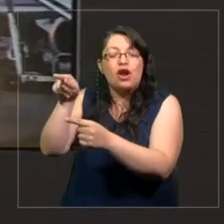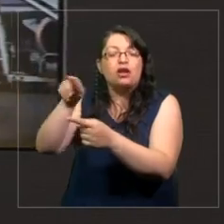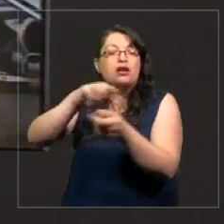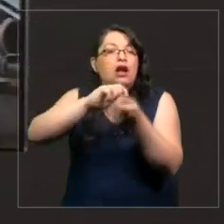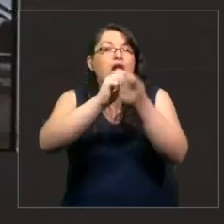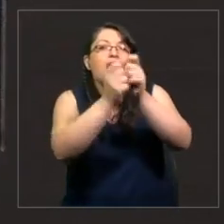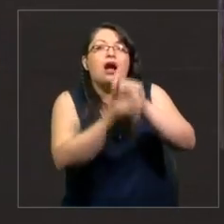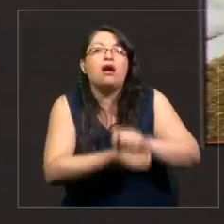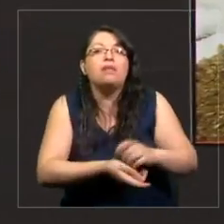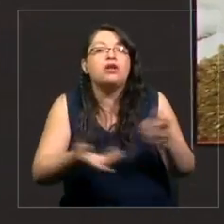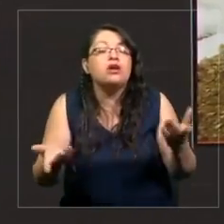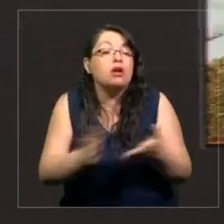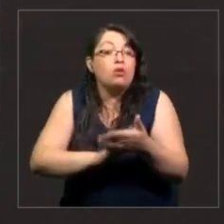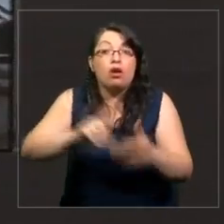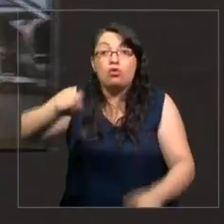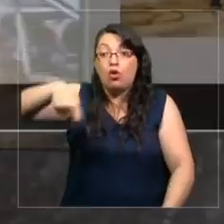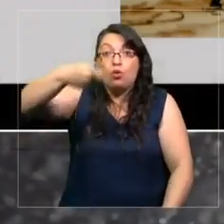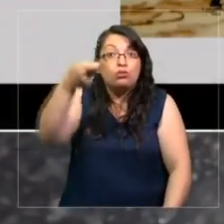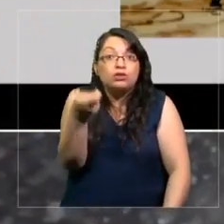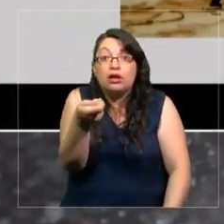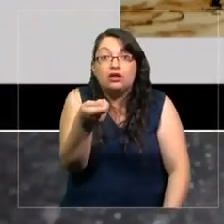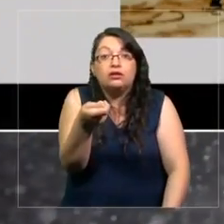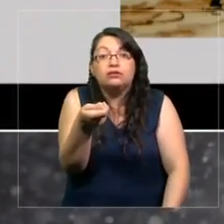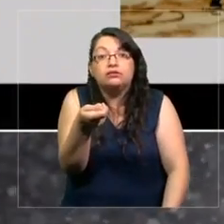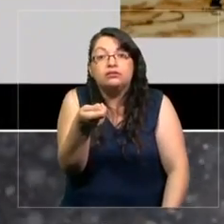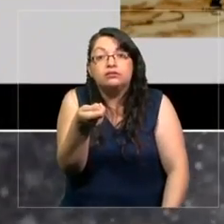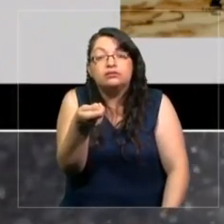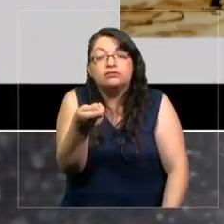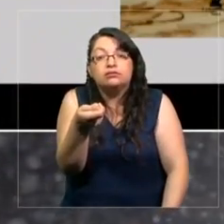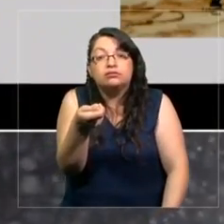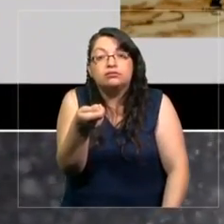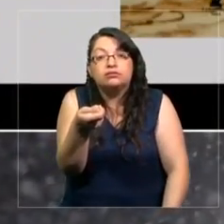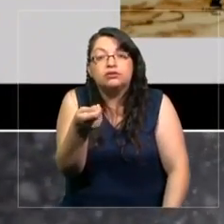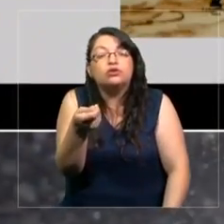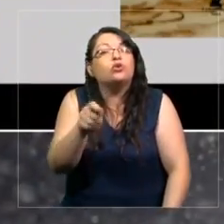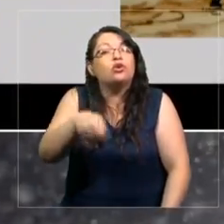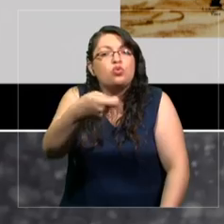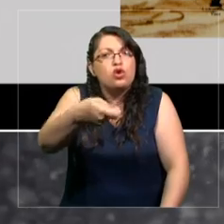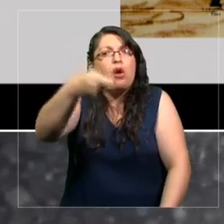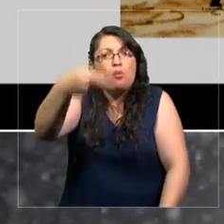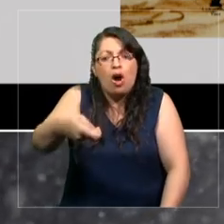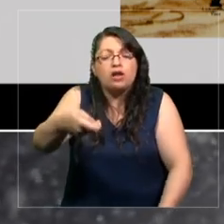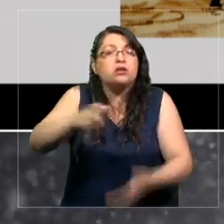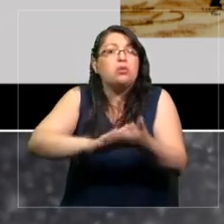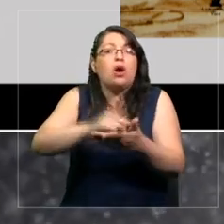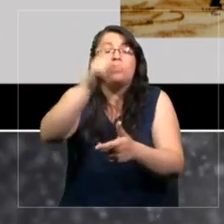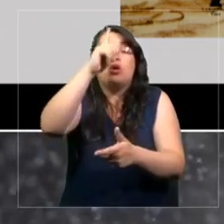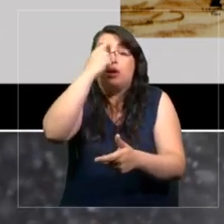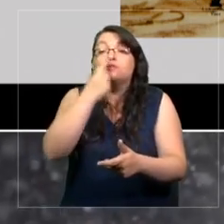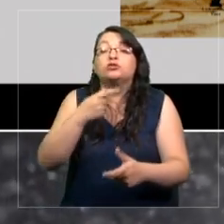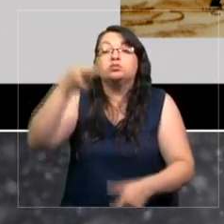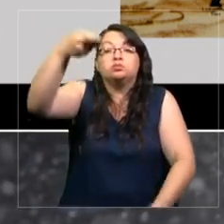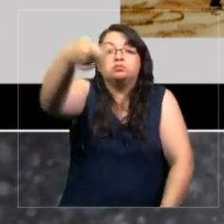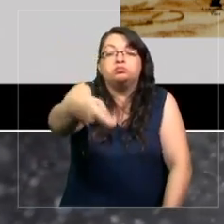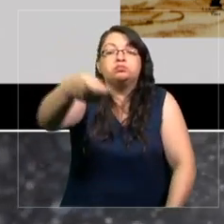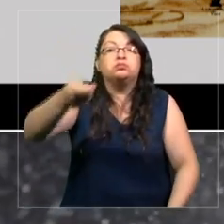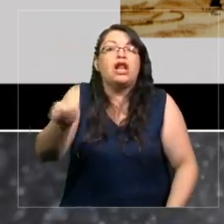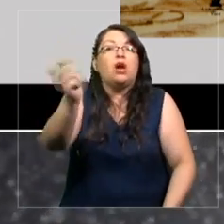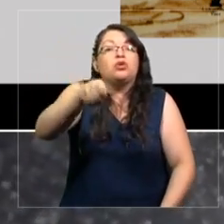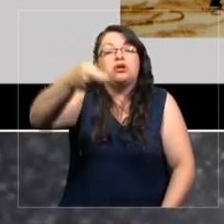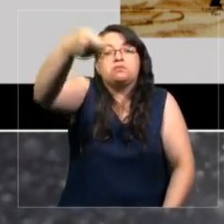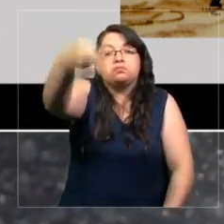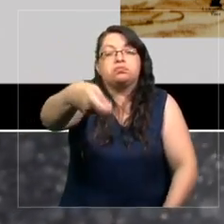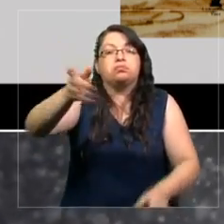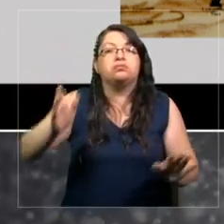momento en que, por ejemplo, una cuchara podía ser un objeto digno de museo. Este tipo de discusiones,